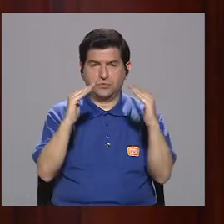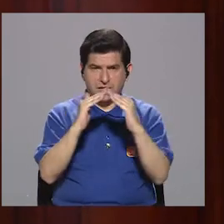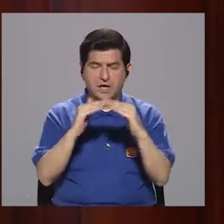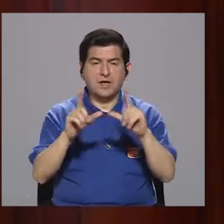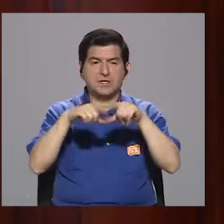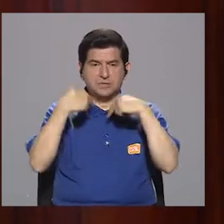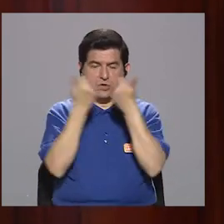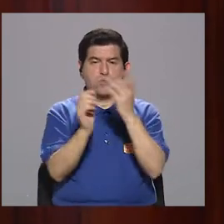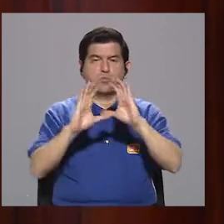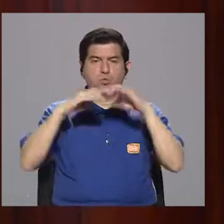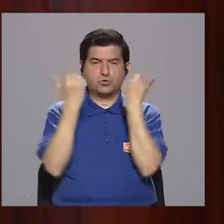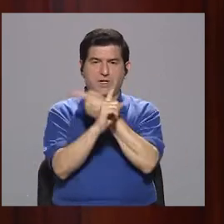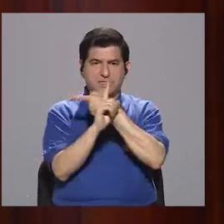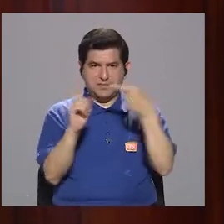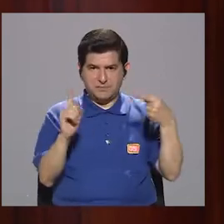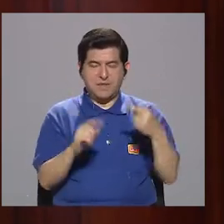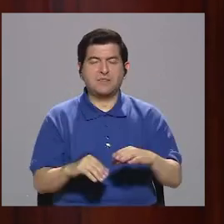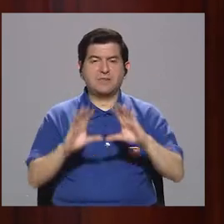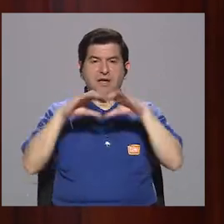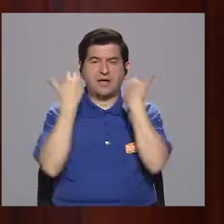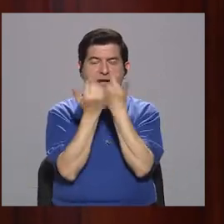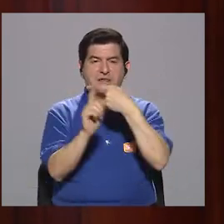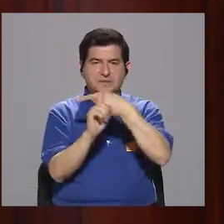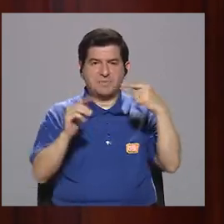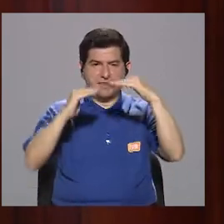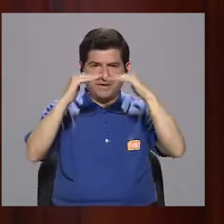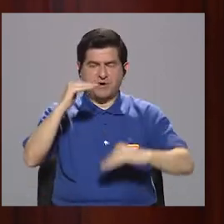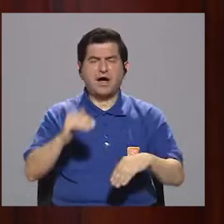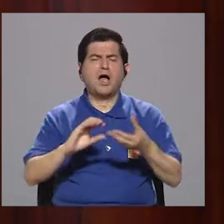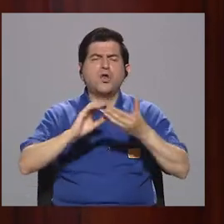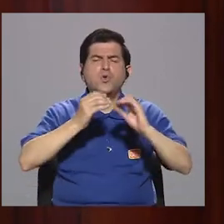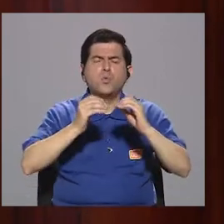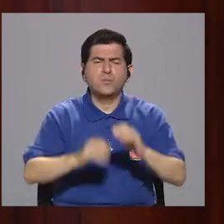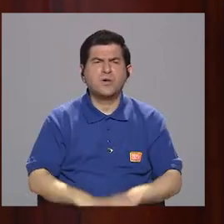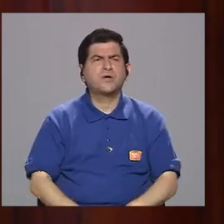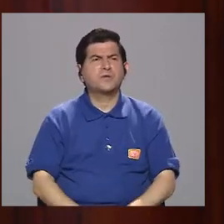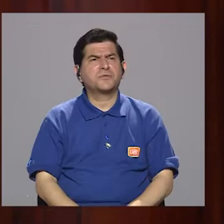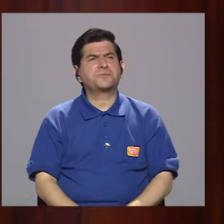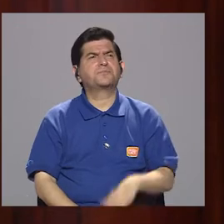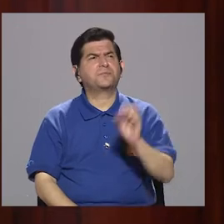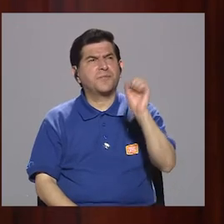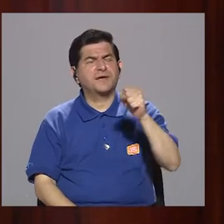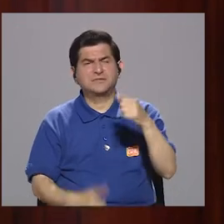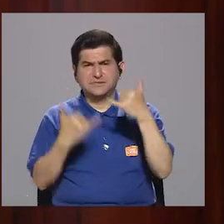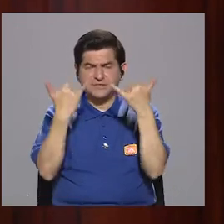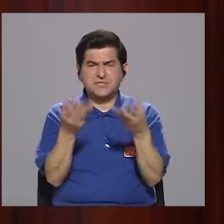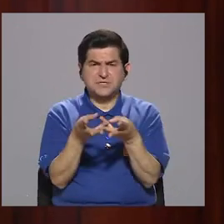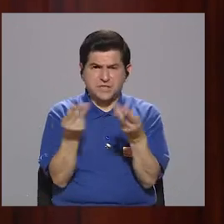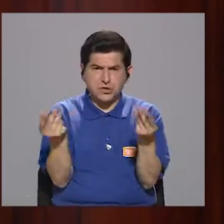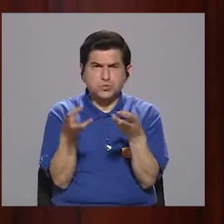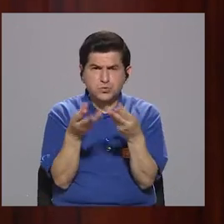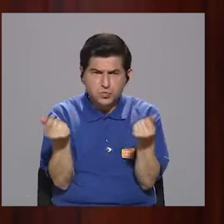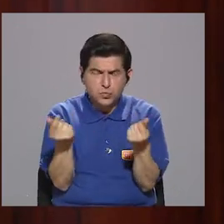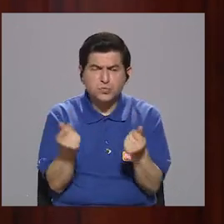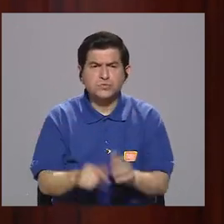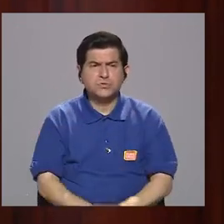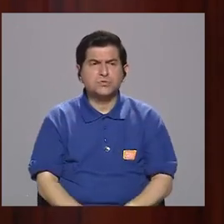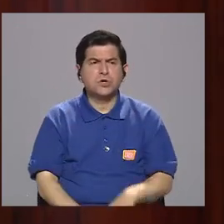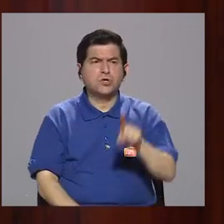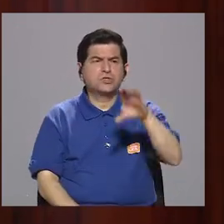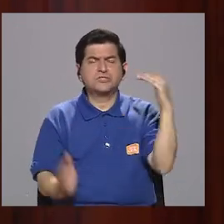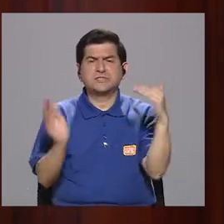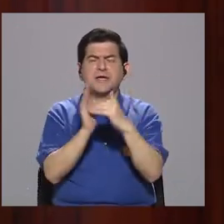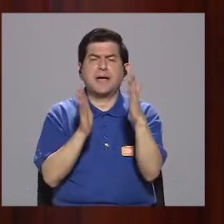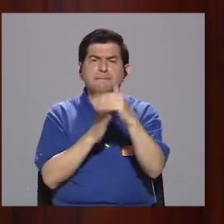para sectores de clase media, de clase media baja. Pero tiene un número. Sí, ya empiezan a haber soluciones para 100